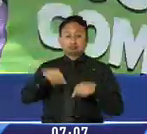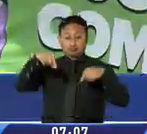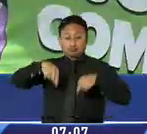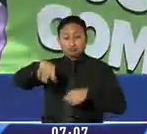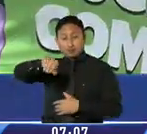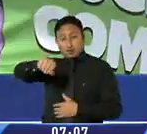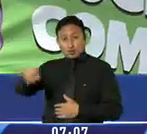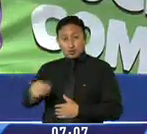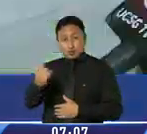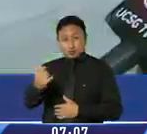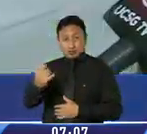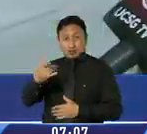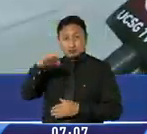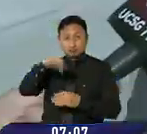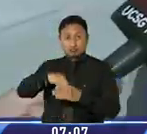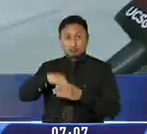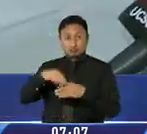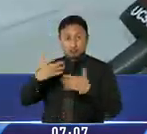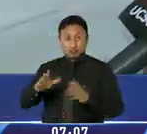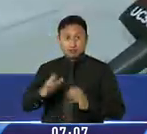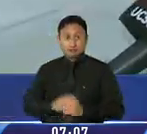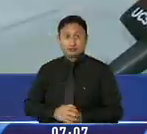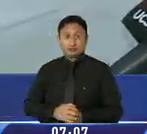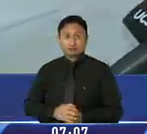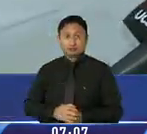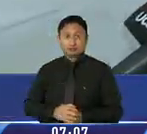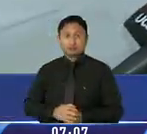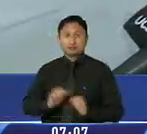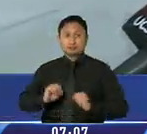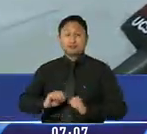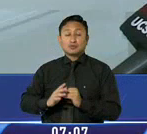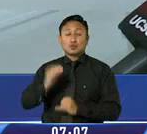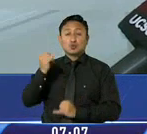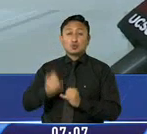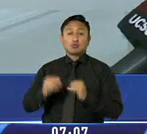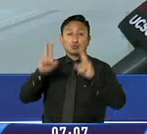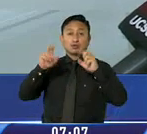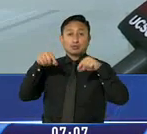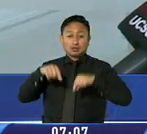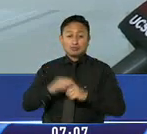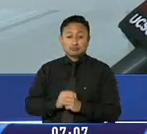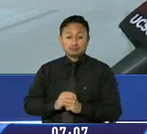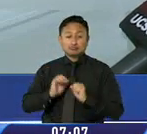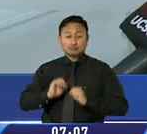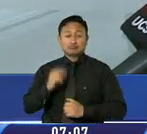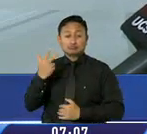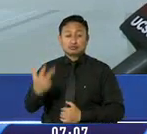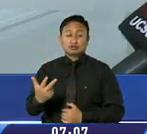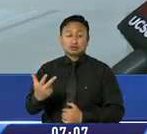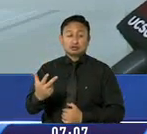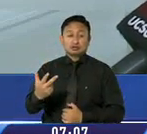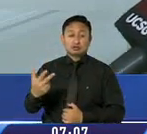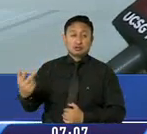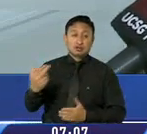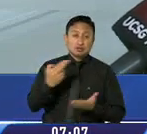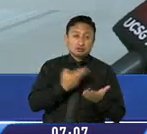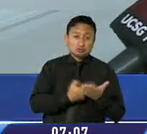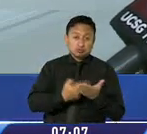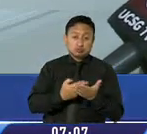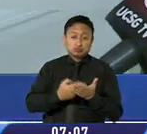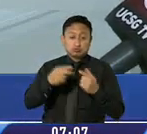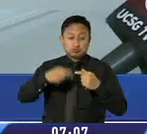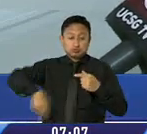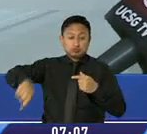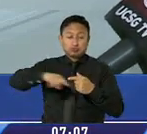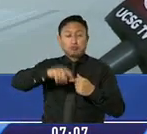sobre el primer informe. Estamos ya poniendo los últimos temas, hemos tenido tres nudos críticos, esto ha sido la objeción de